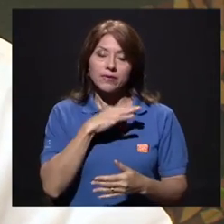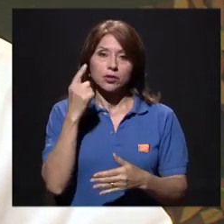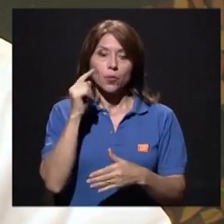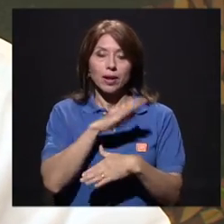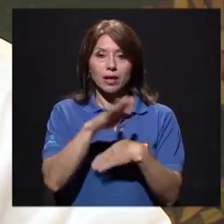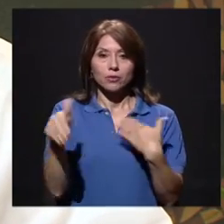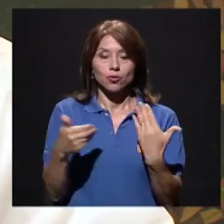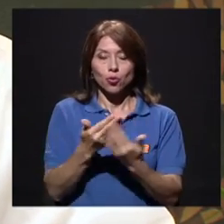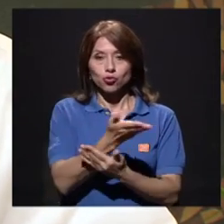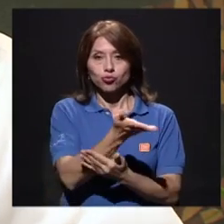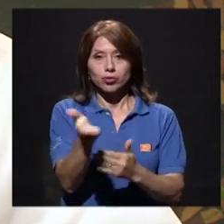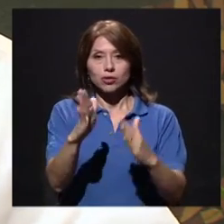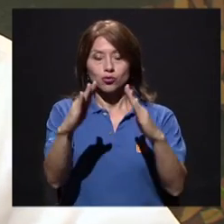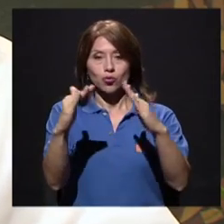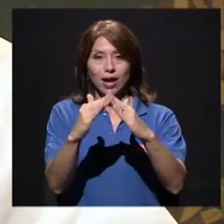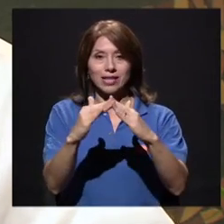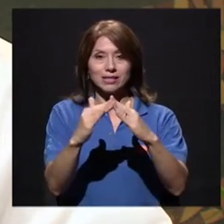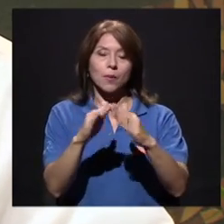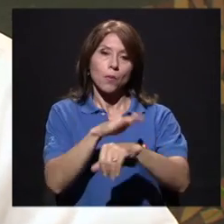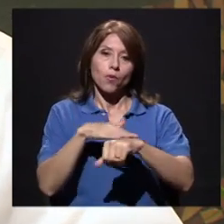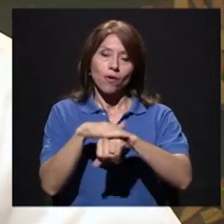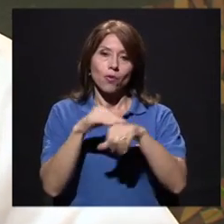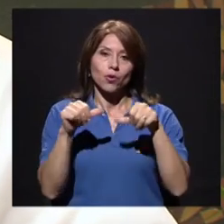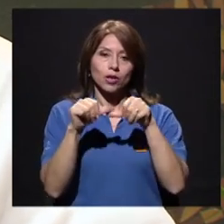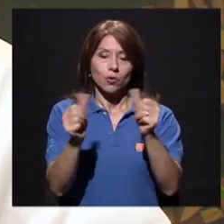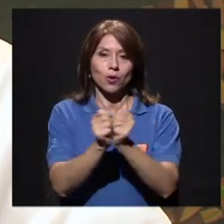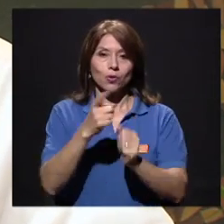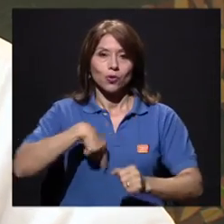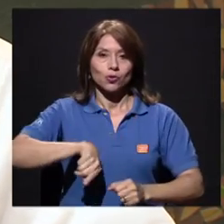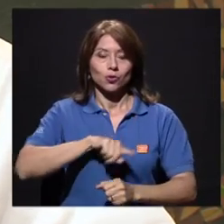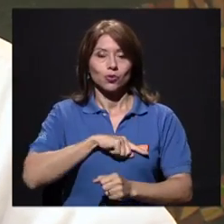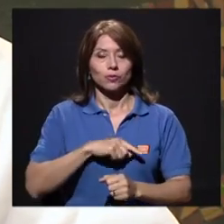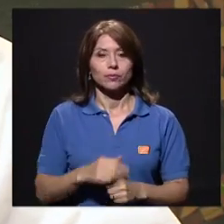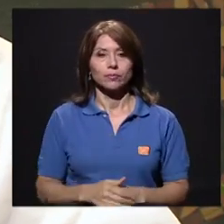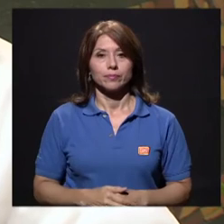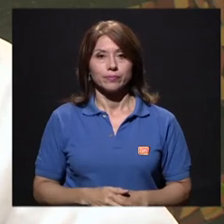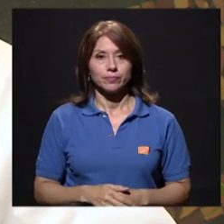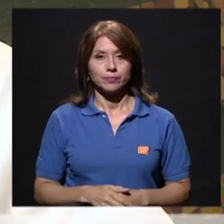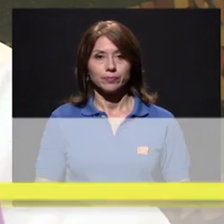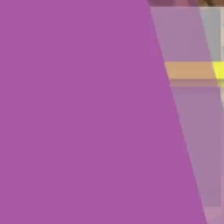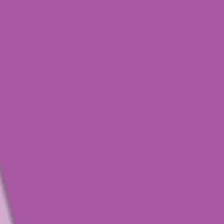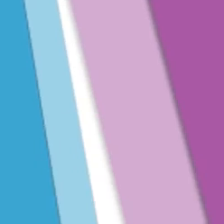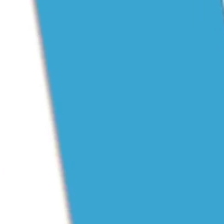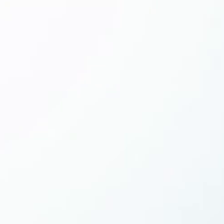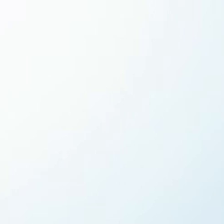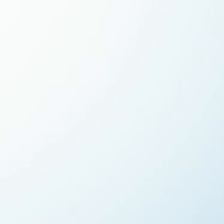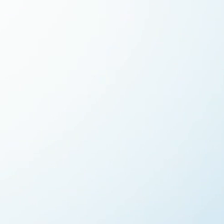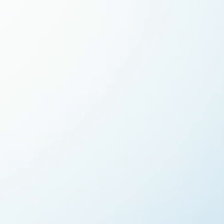gran beneficio para todos y todos allá en sus hogares. Por favor, quédense con nosotros y analizamos.